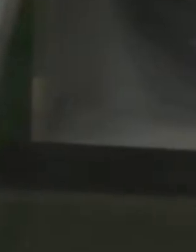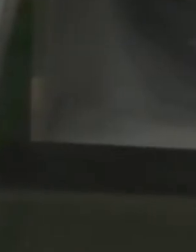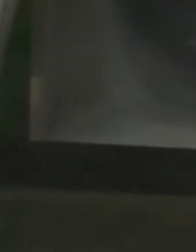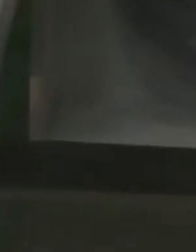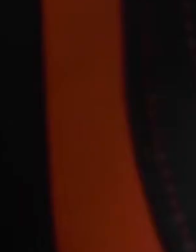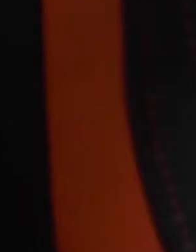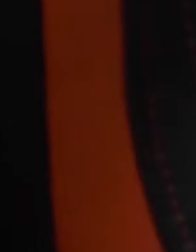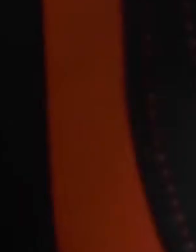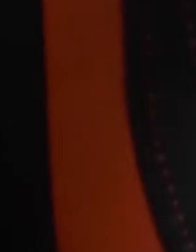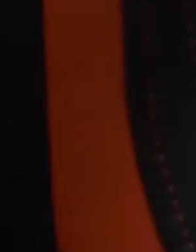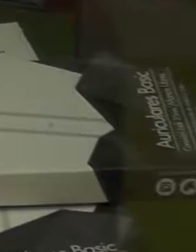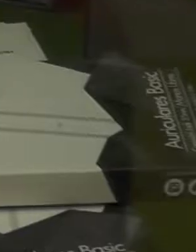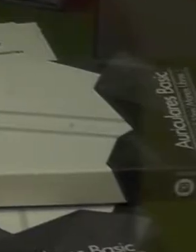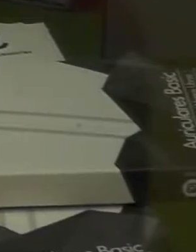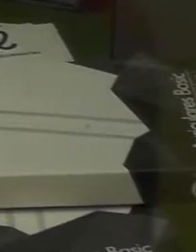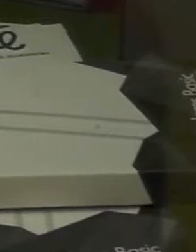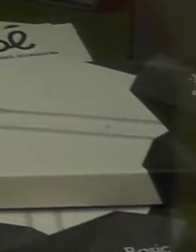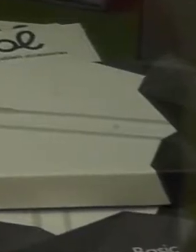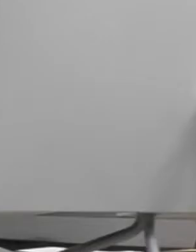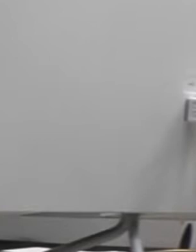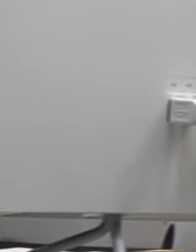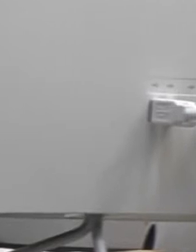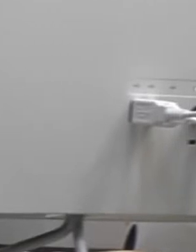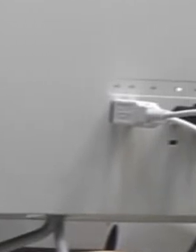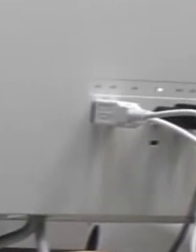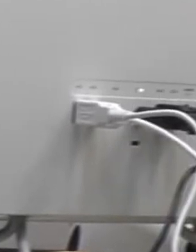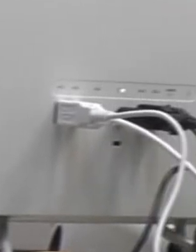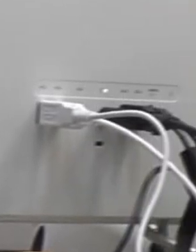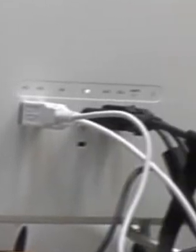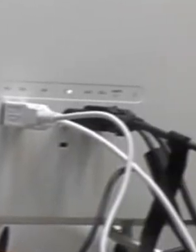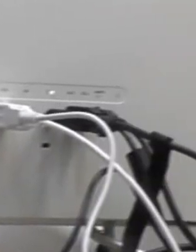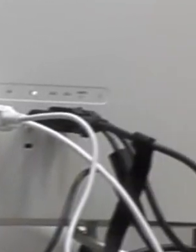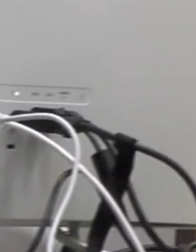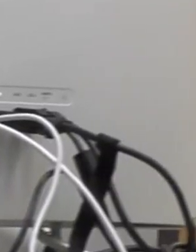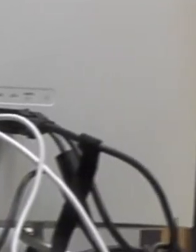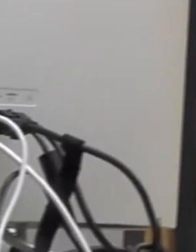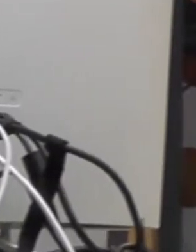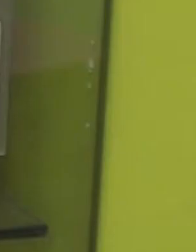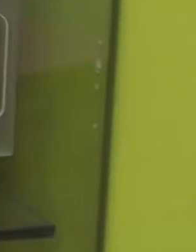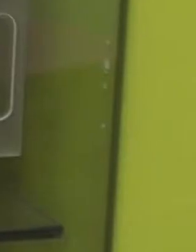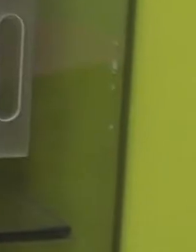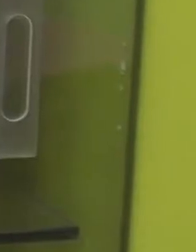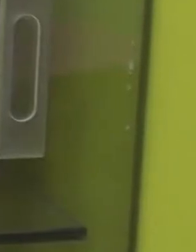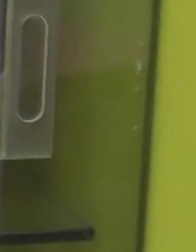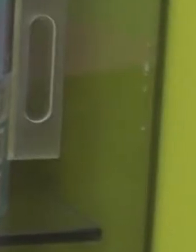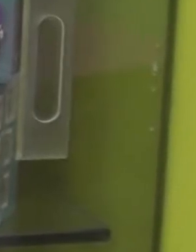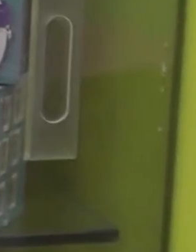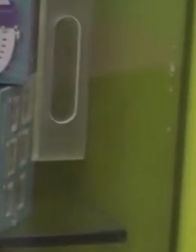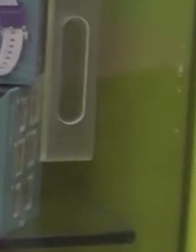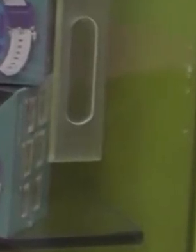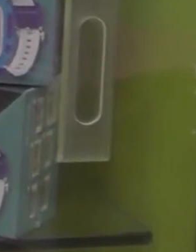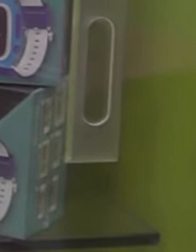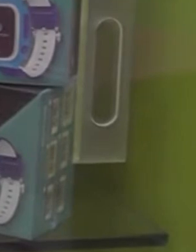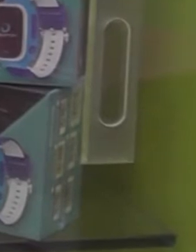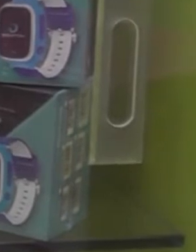material informático y consumibles. Además, en Serio Informática encuentras las mejores ofertas de telefonía móvil y fibra con